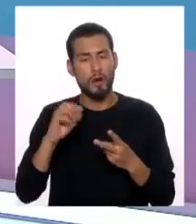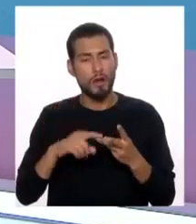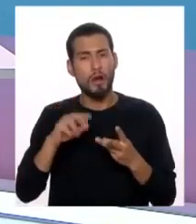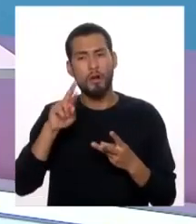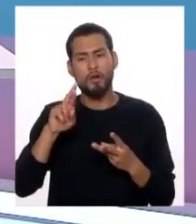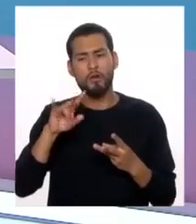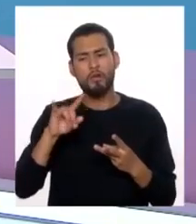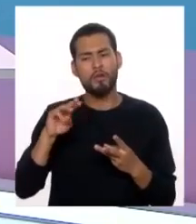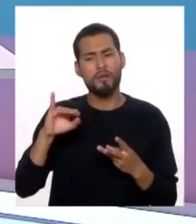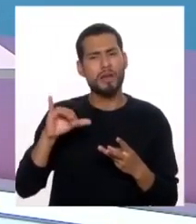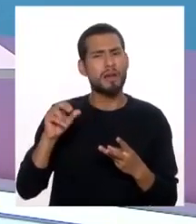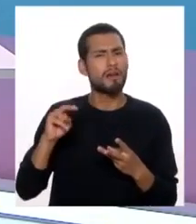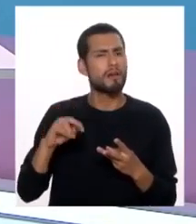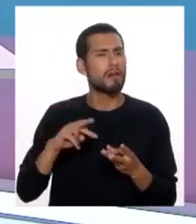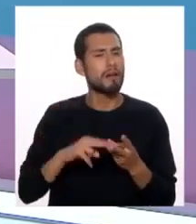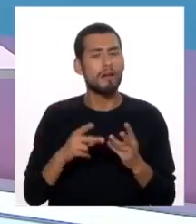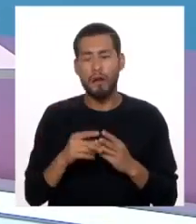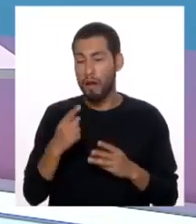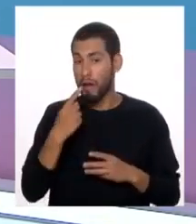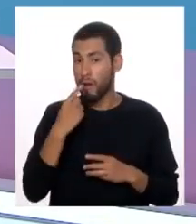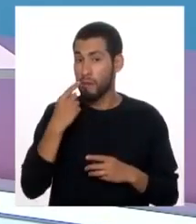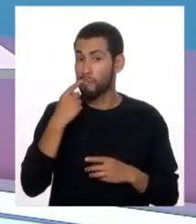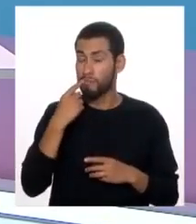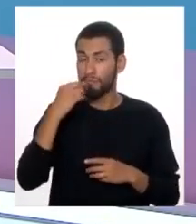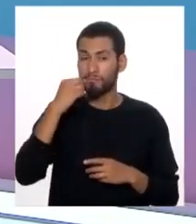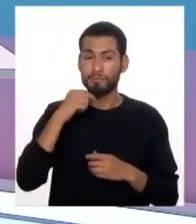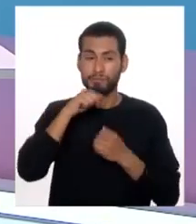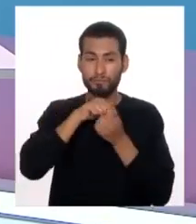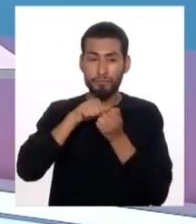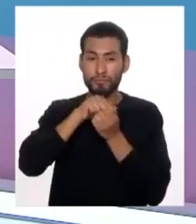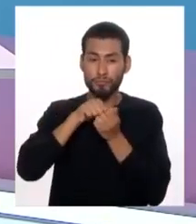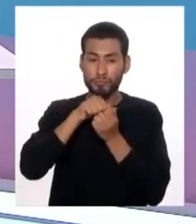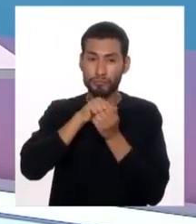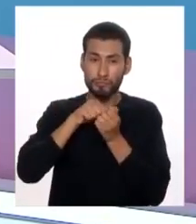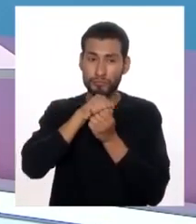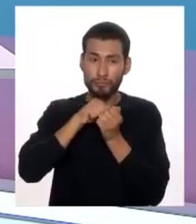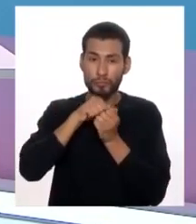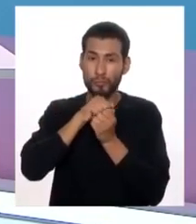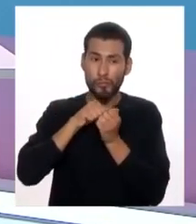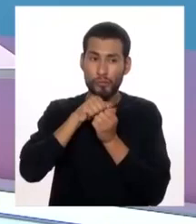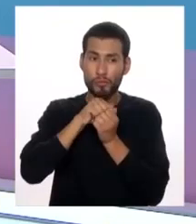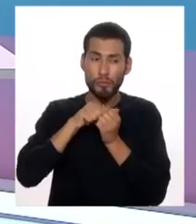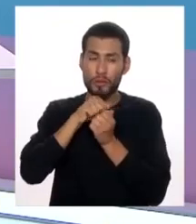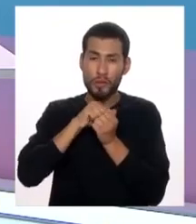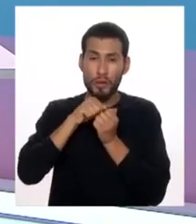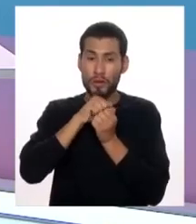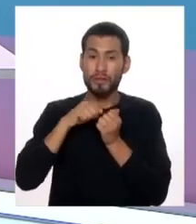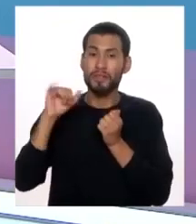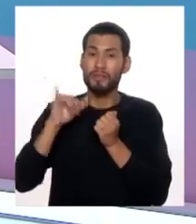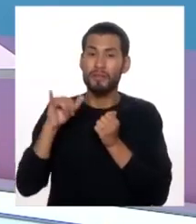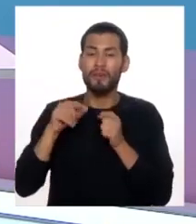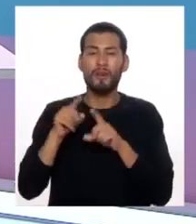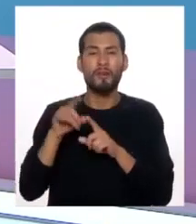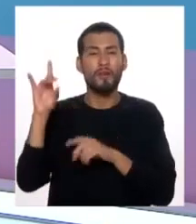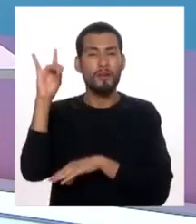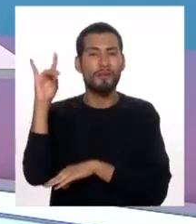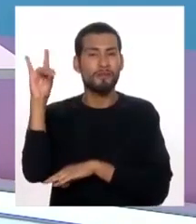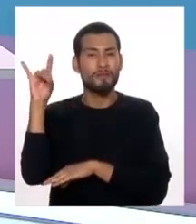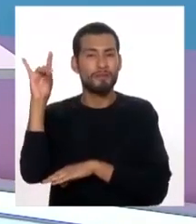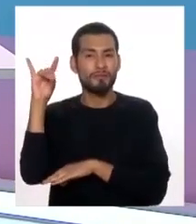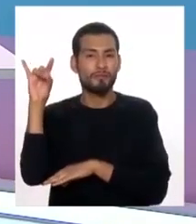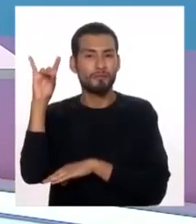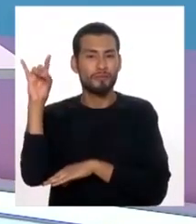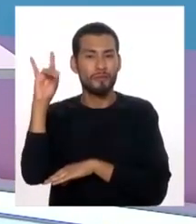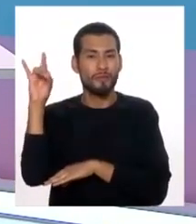rumiación. ¿Qué es la rumiación? Entonces, el alimento, lo masticas y como los rumiantes. Y esto es involuntario. Se